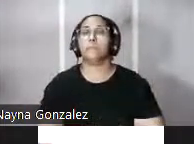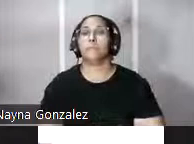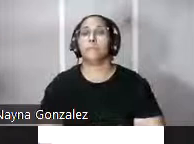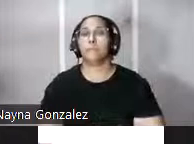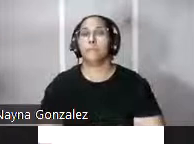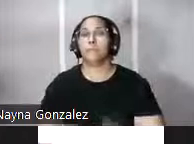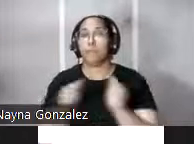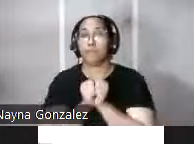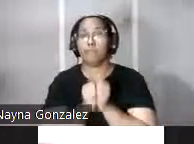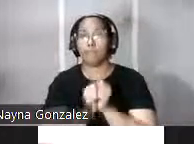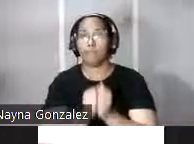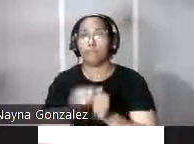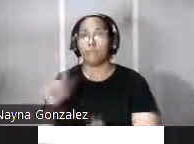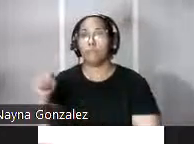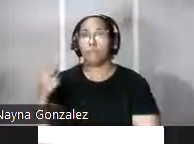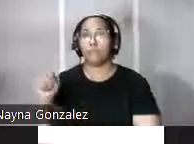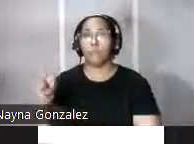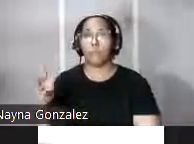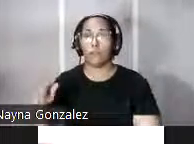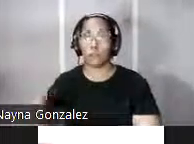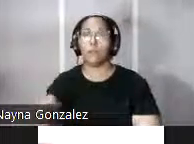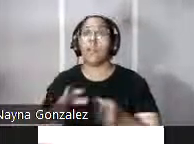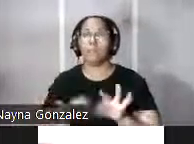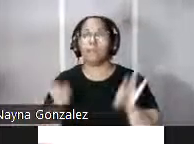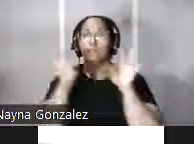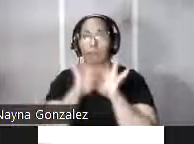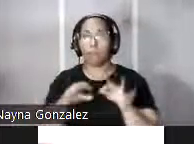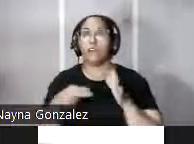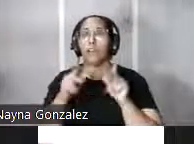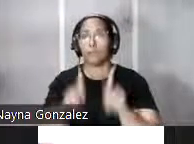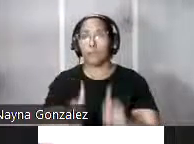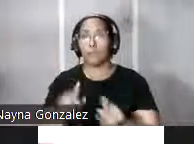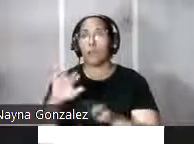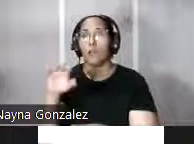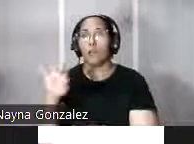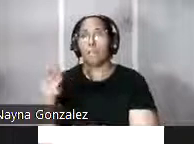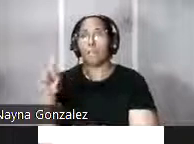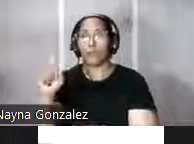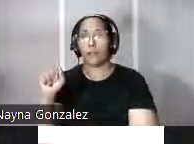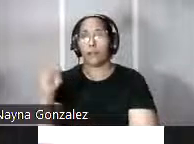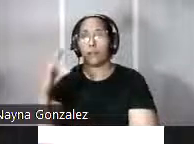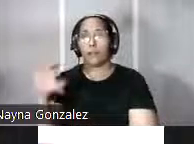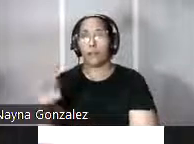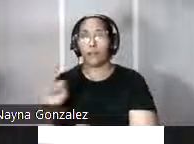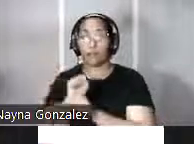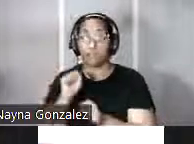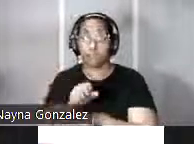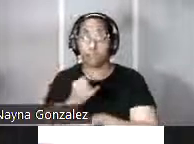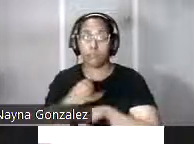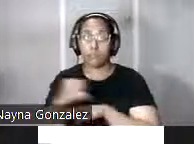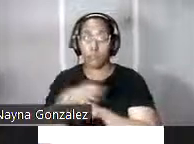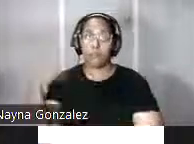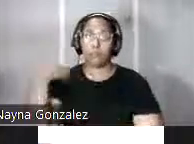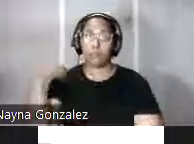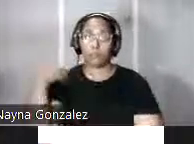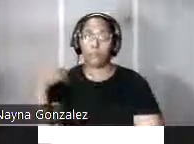Junto a Tomás O'Dailly destacó la presencia de Juan Francisco Mestre que trabajó en la isla y se convirtió en jefe de las reales obras